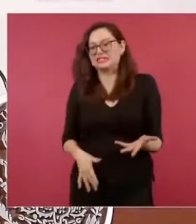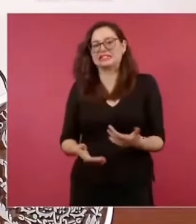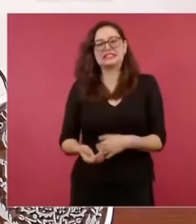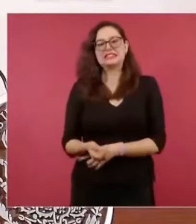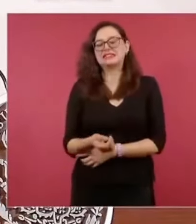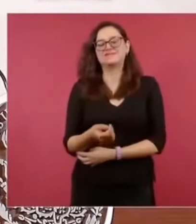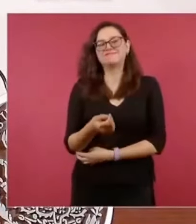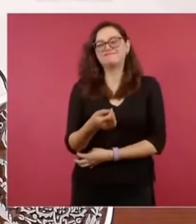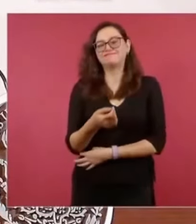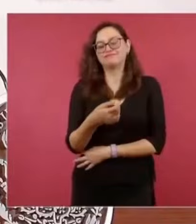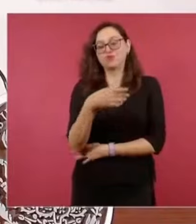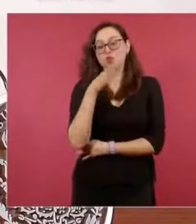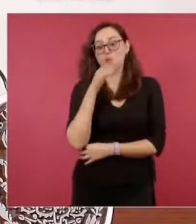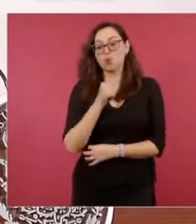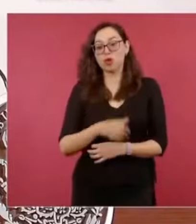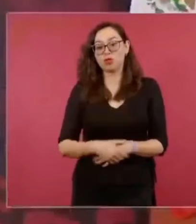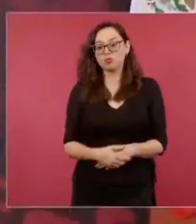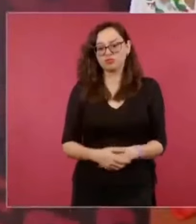hago todos mis discursos.